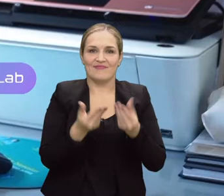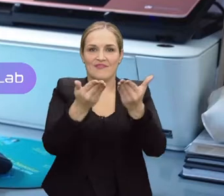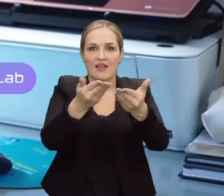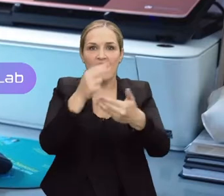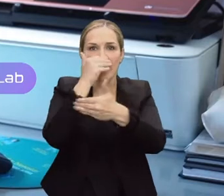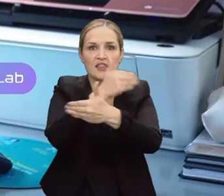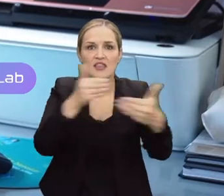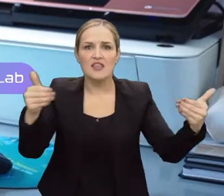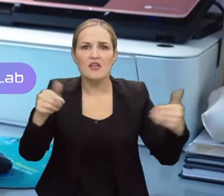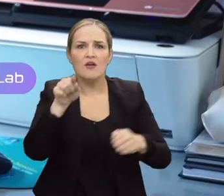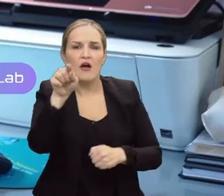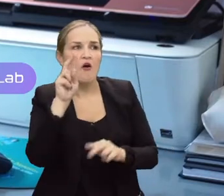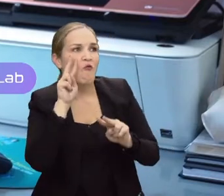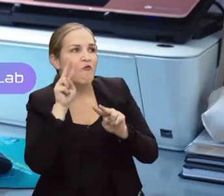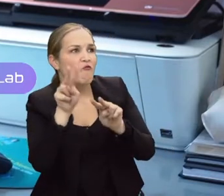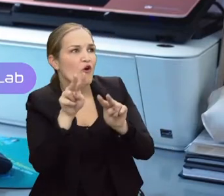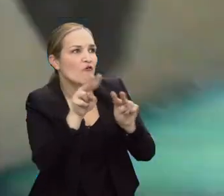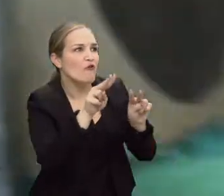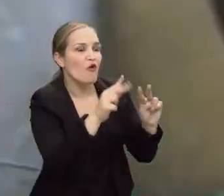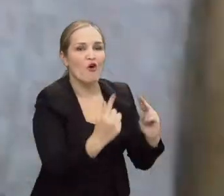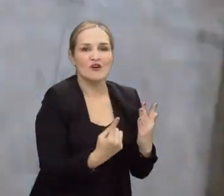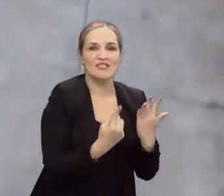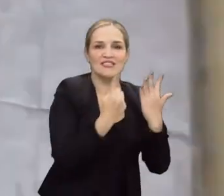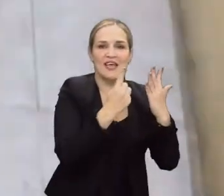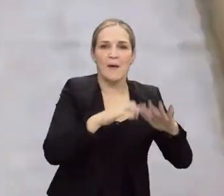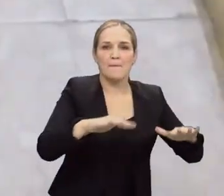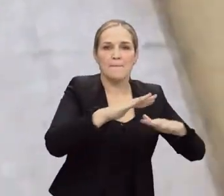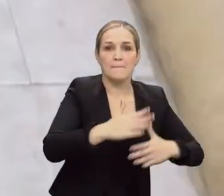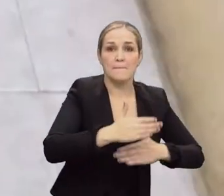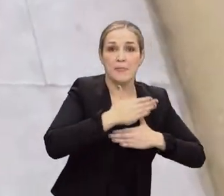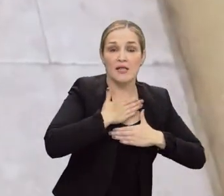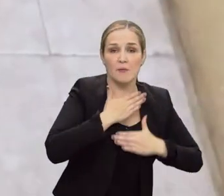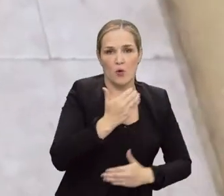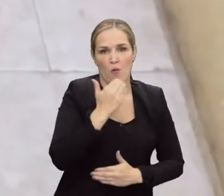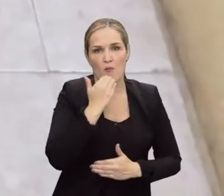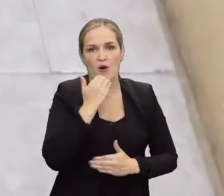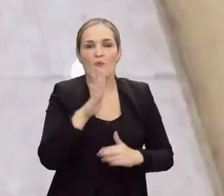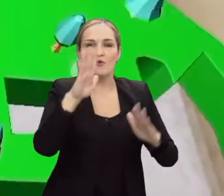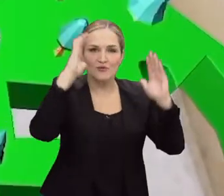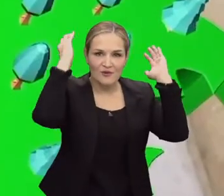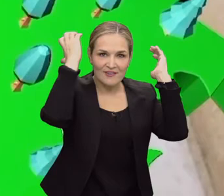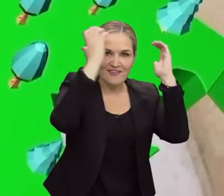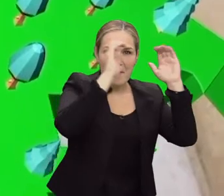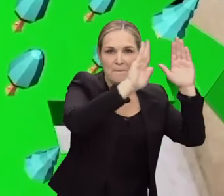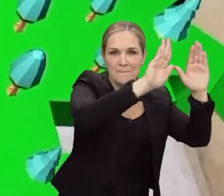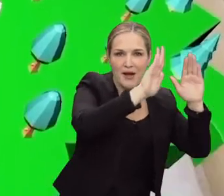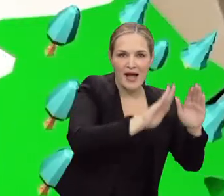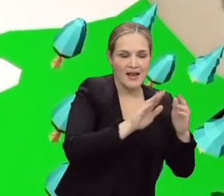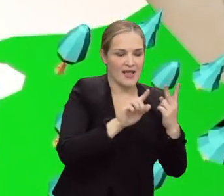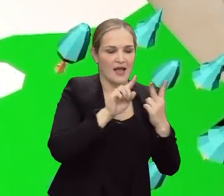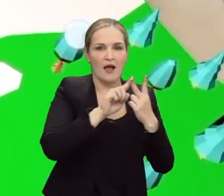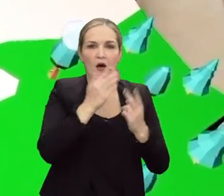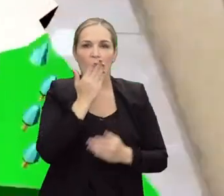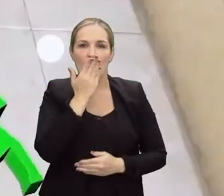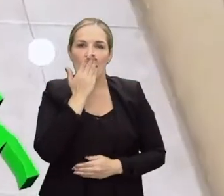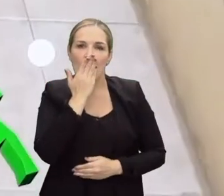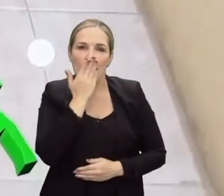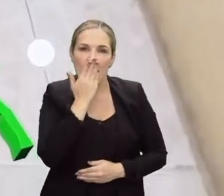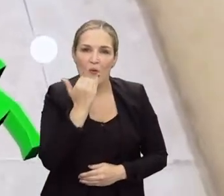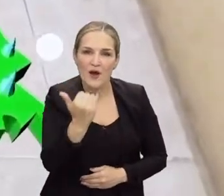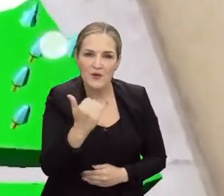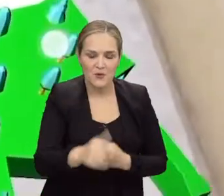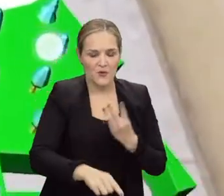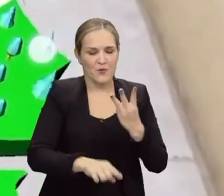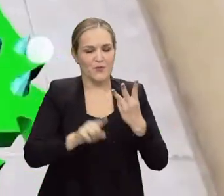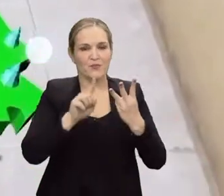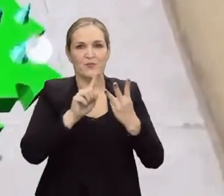lograr que los niños lleguen a conocer seis patrimonios culturales como son san basilio de palenque la